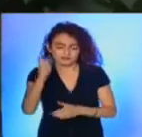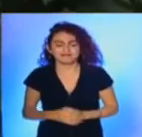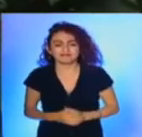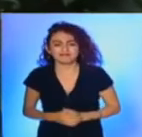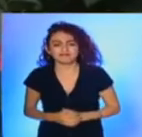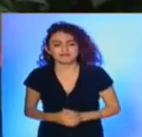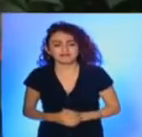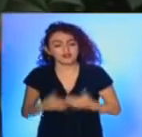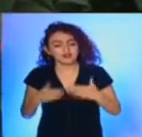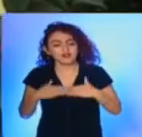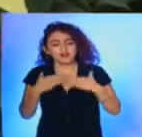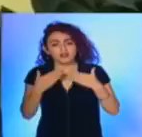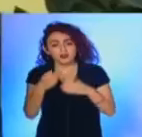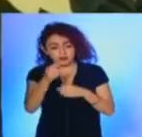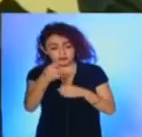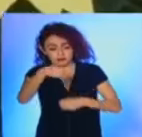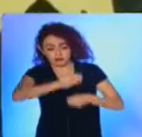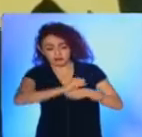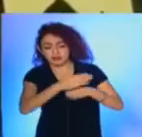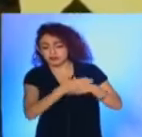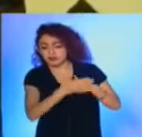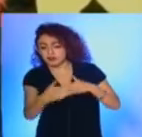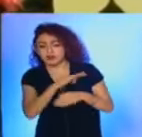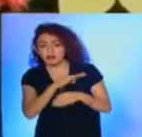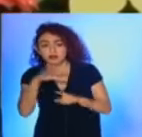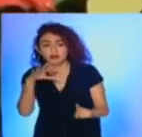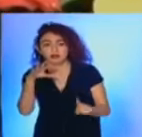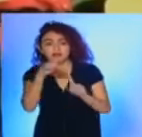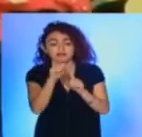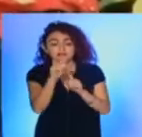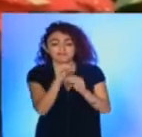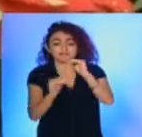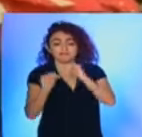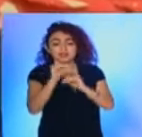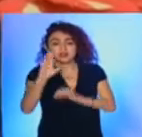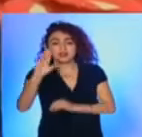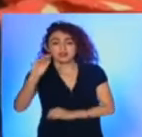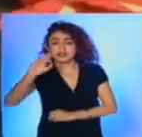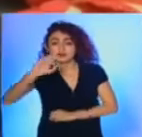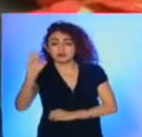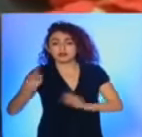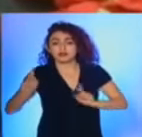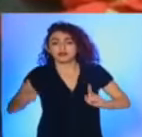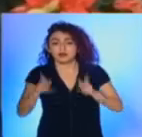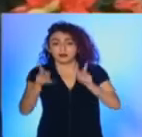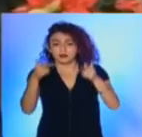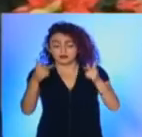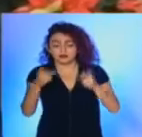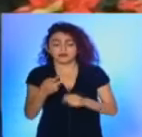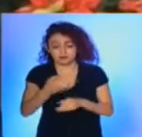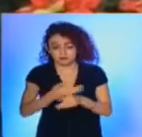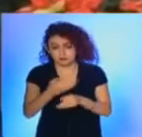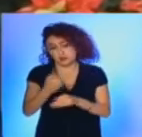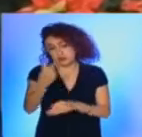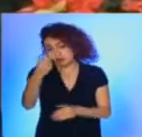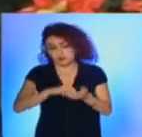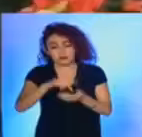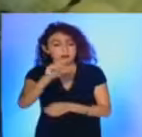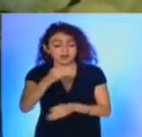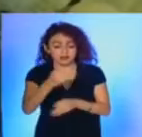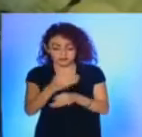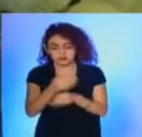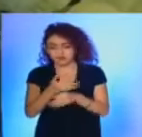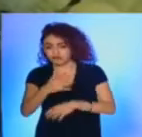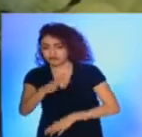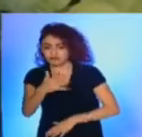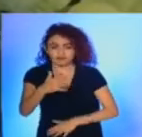Confió en que esta misma semana se puede llegar hasta a rebasar el 90% de la venta de flor en este año, la cual